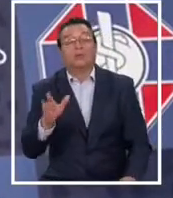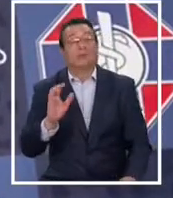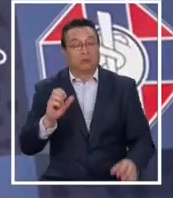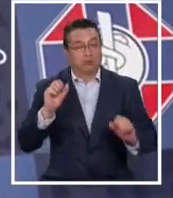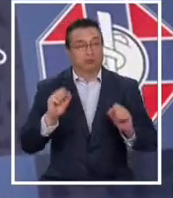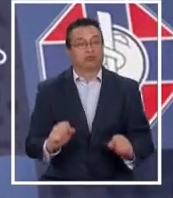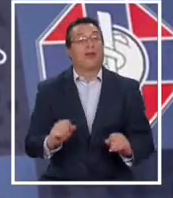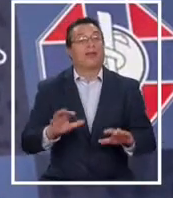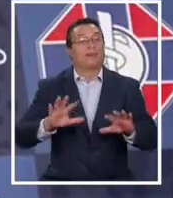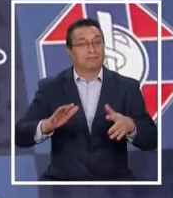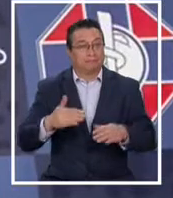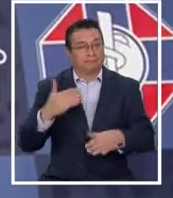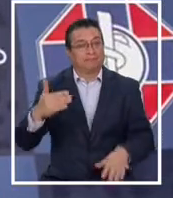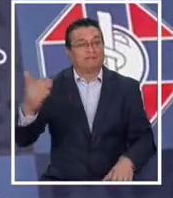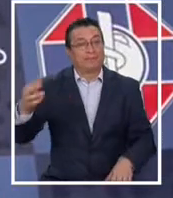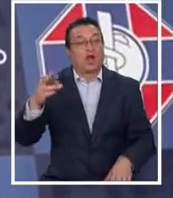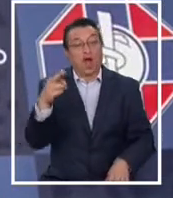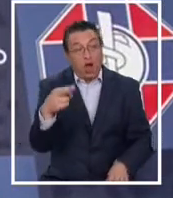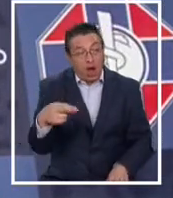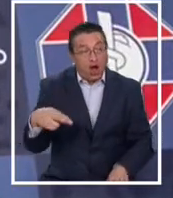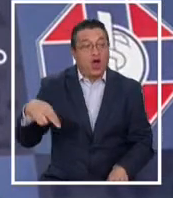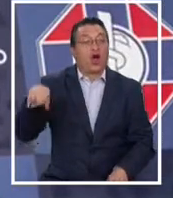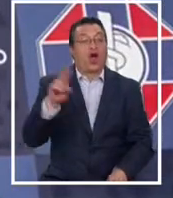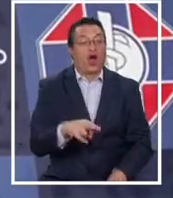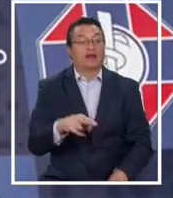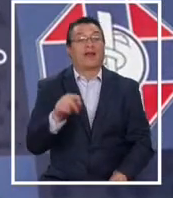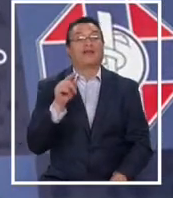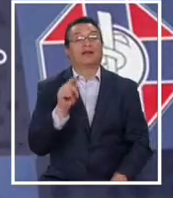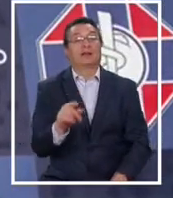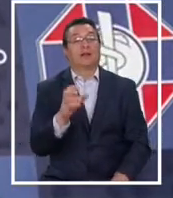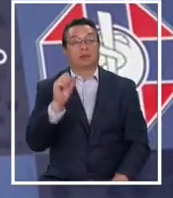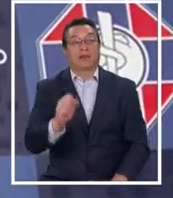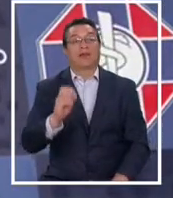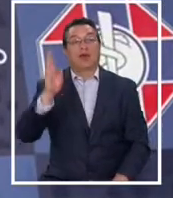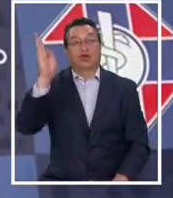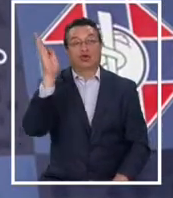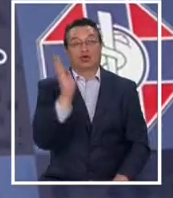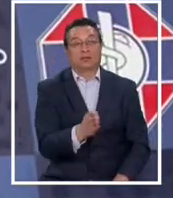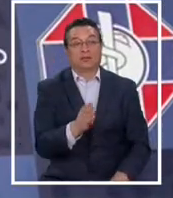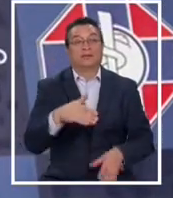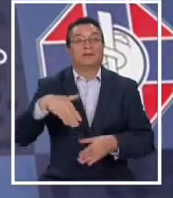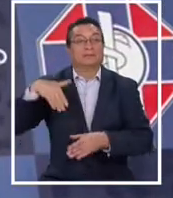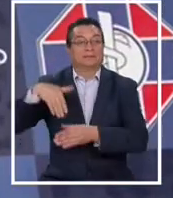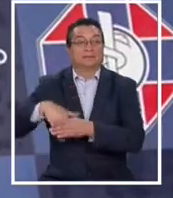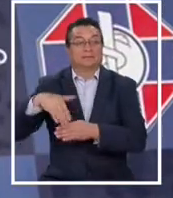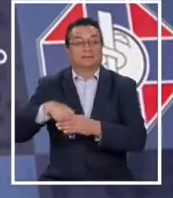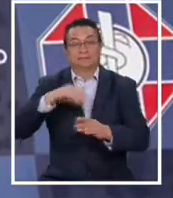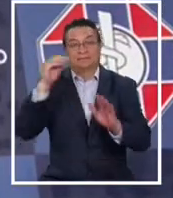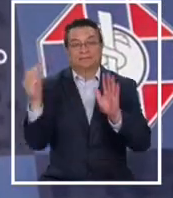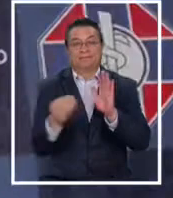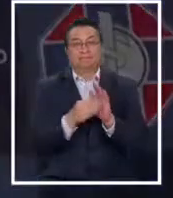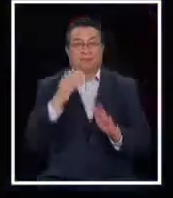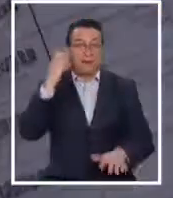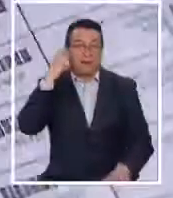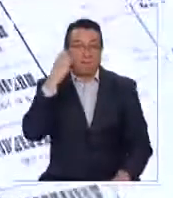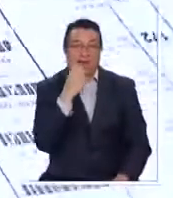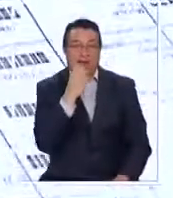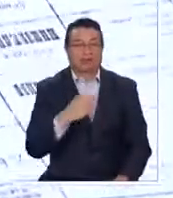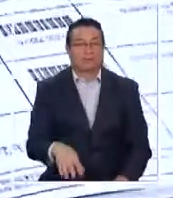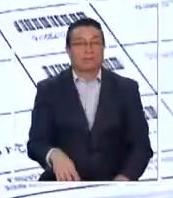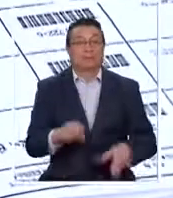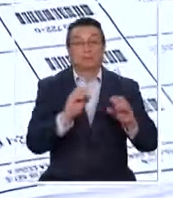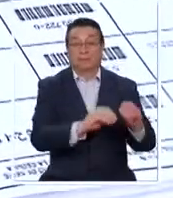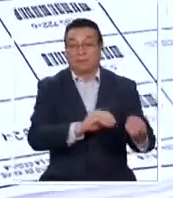existe una alta probabilidad de que nuevamente tengamos que suspender las elecciones fijadas para mayo. La